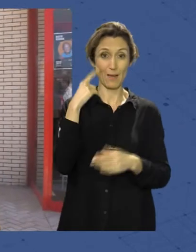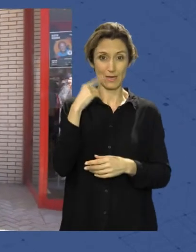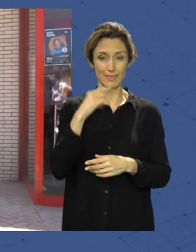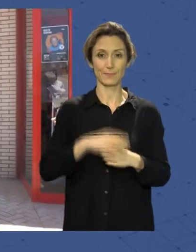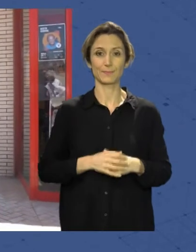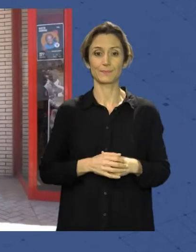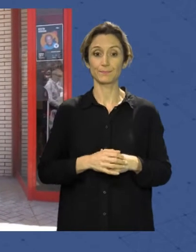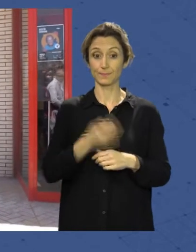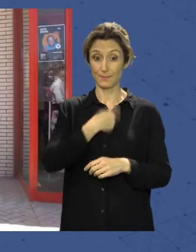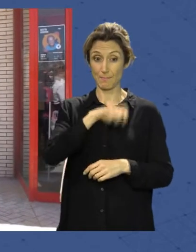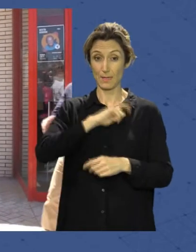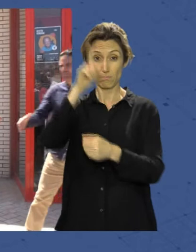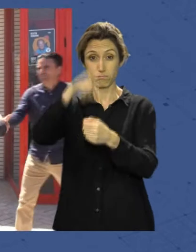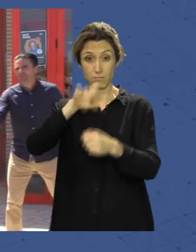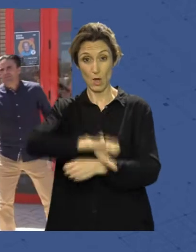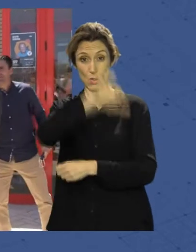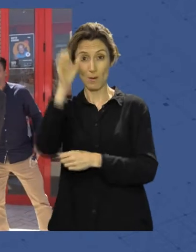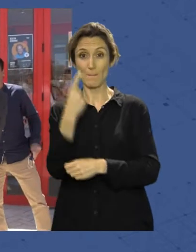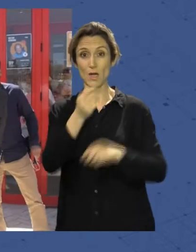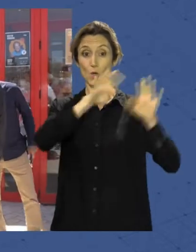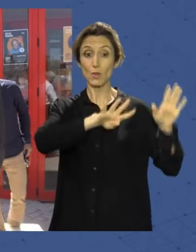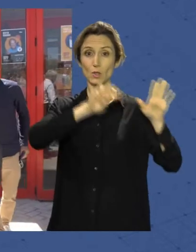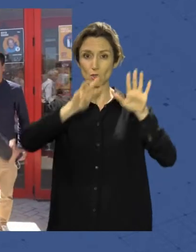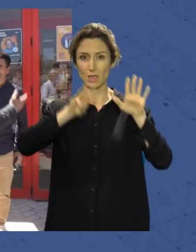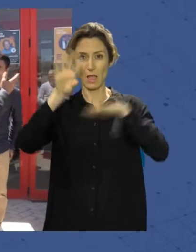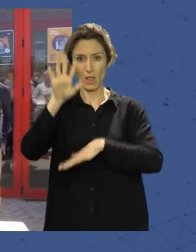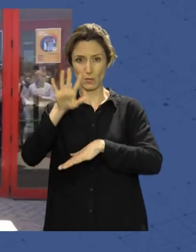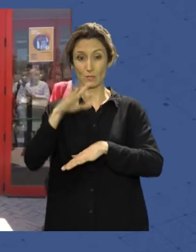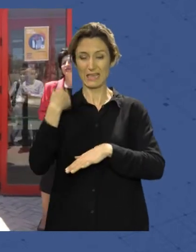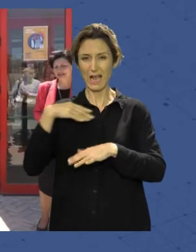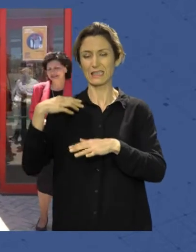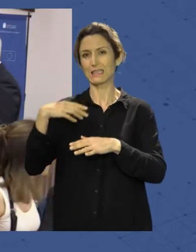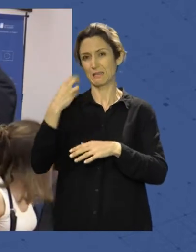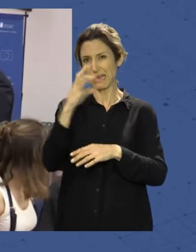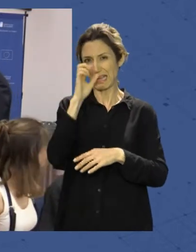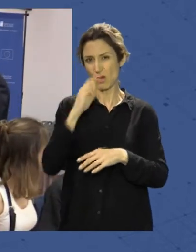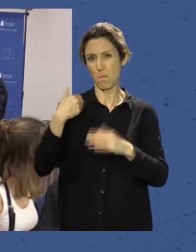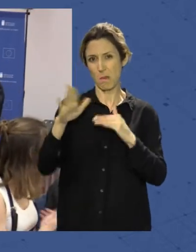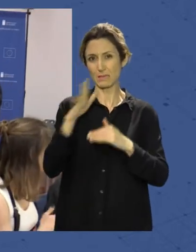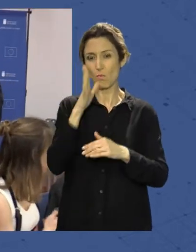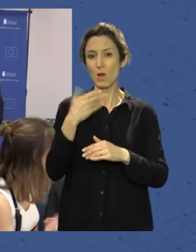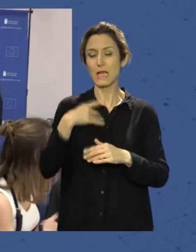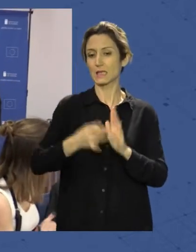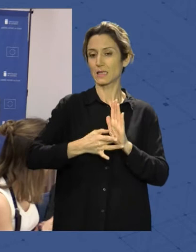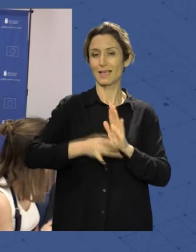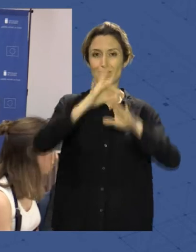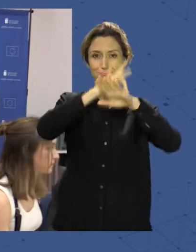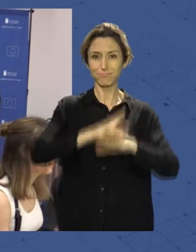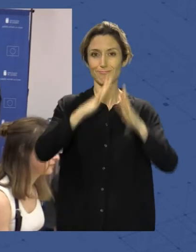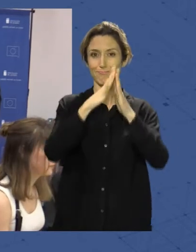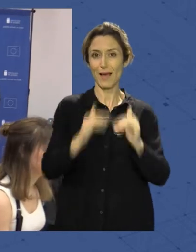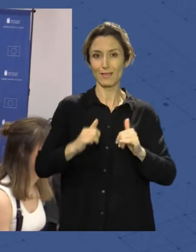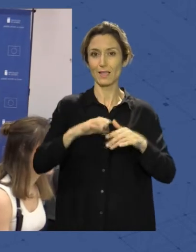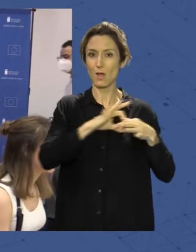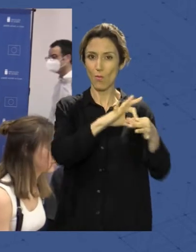adhirió a Europa en 1985, más de tres décadas de cooperación política como garantía de paz y unidad de nuestro viejo